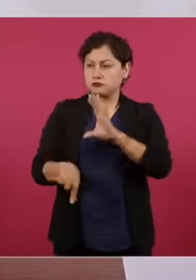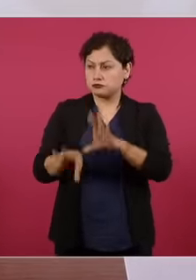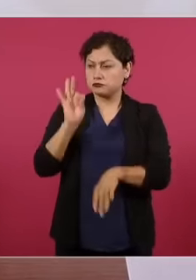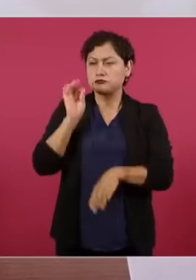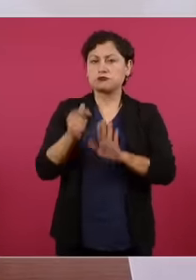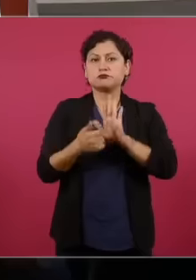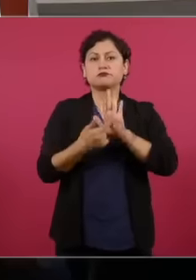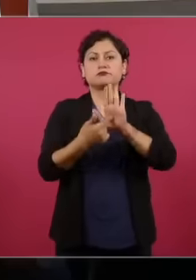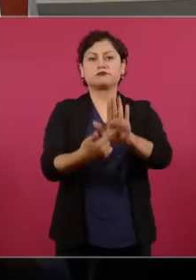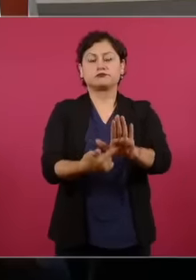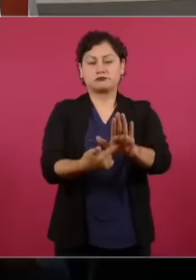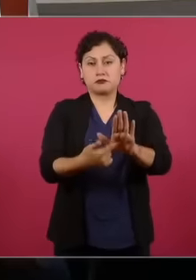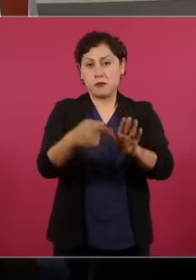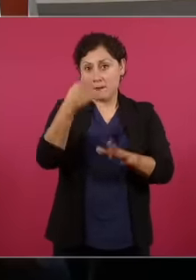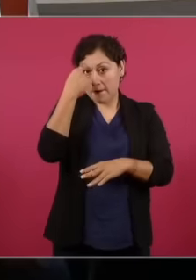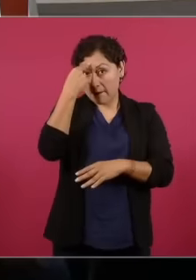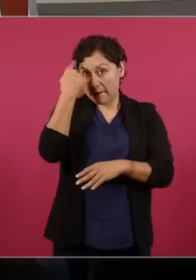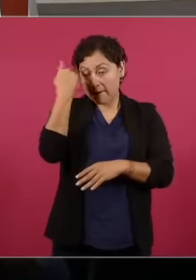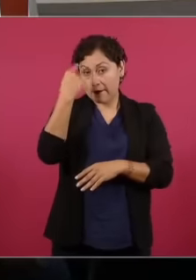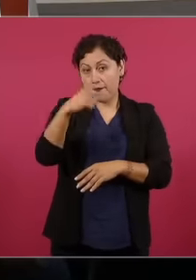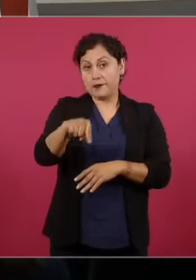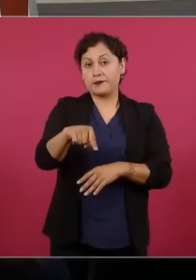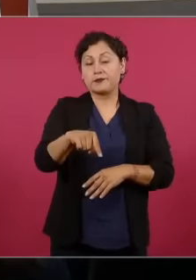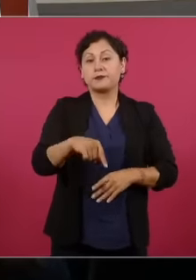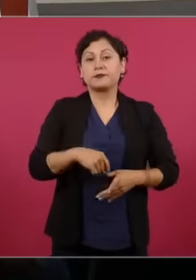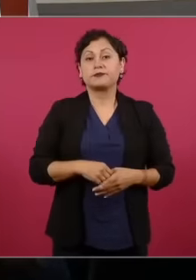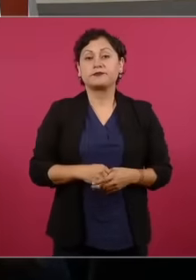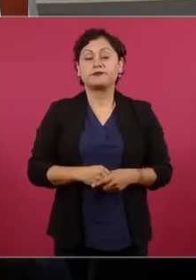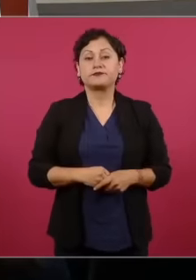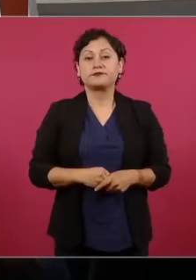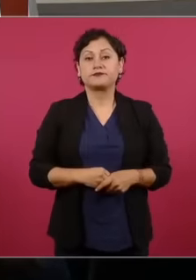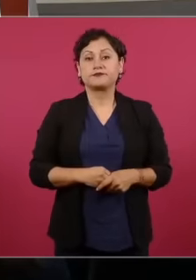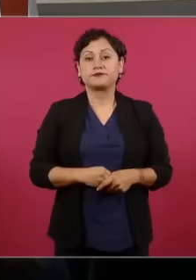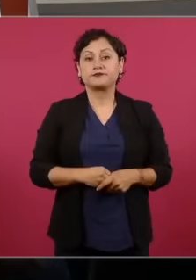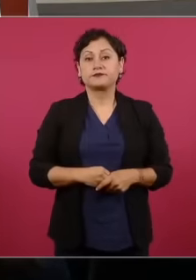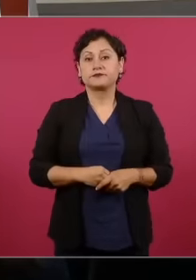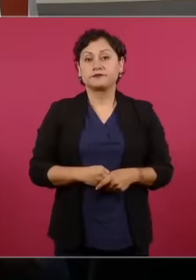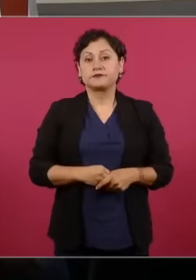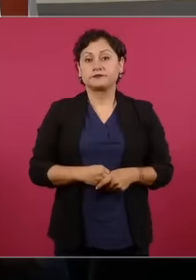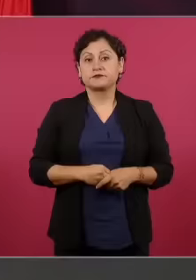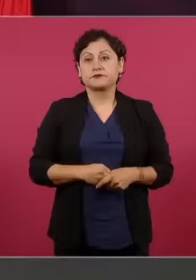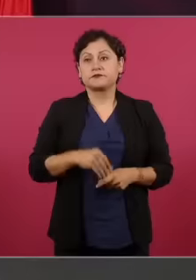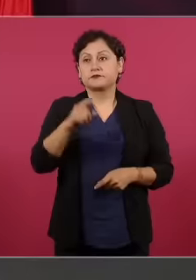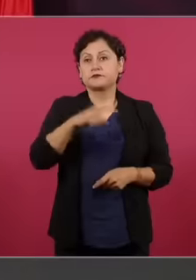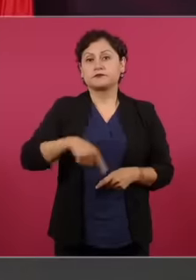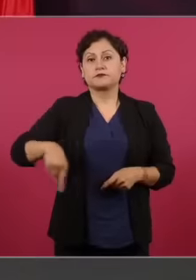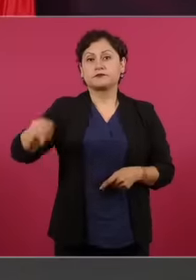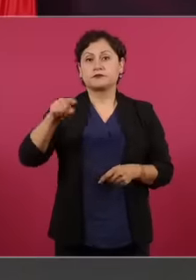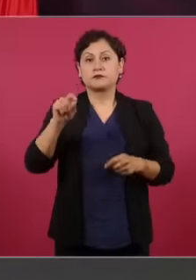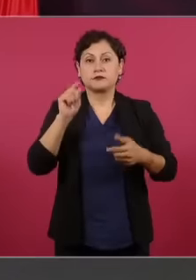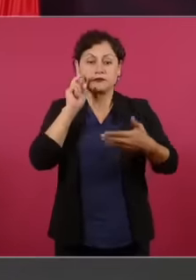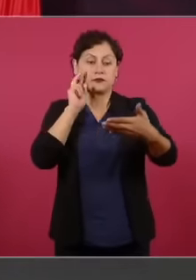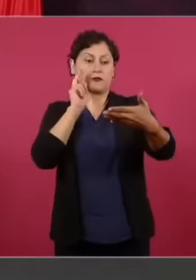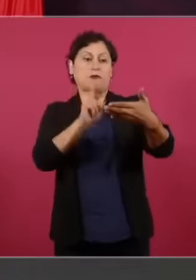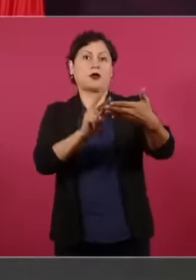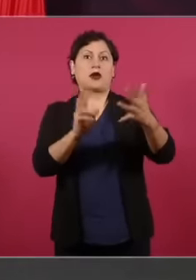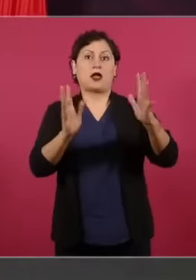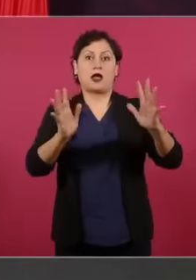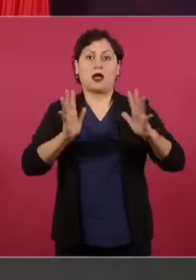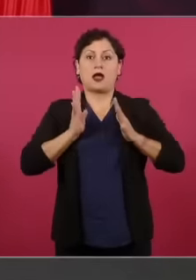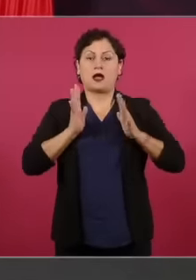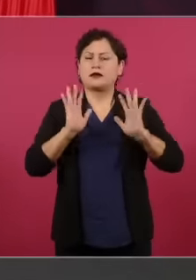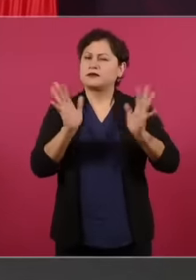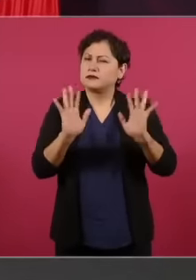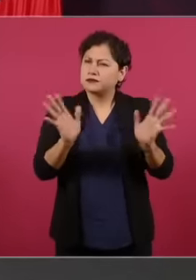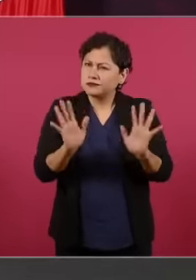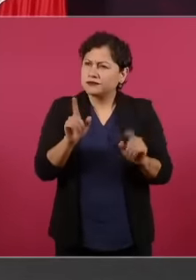Para que se conozca en qué contexto Dice la pregunta